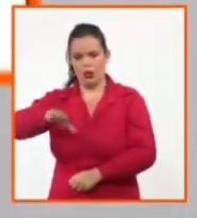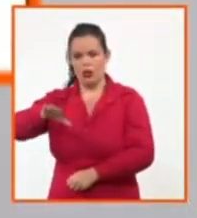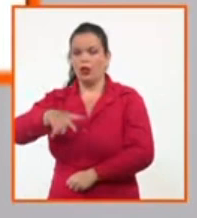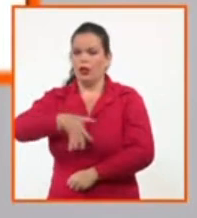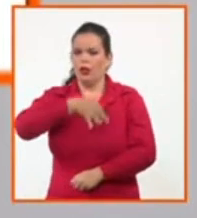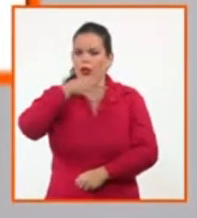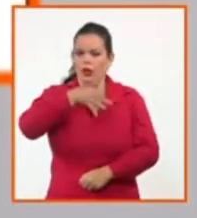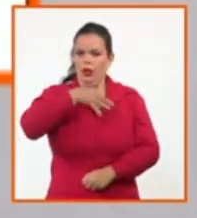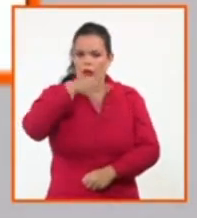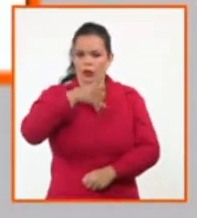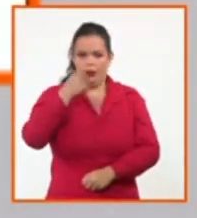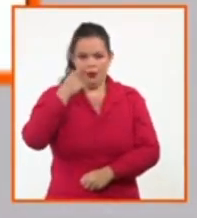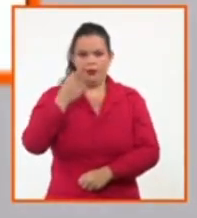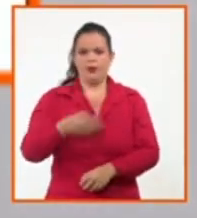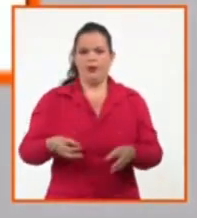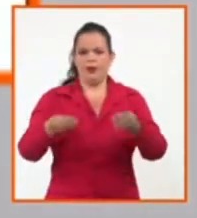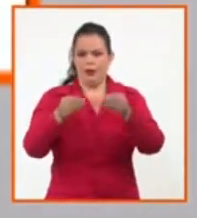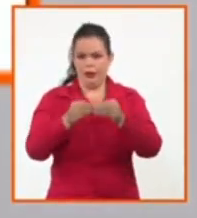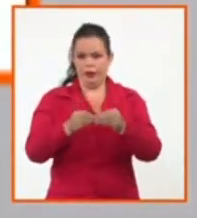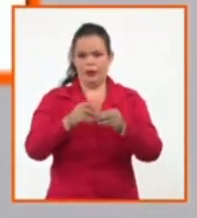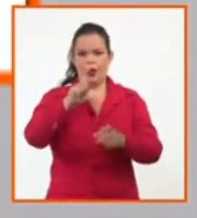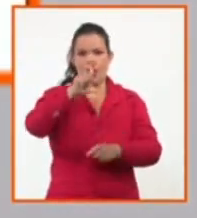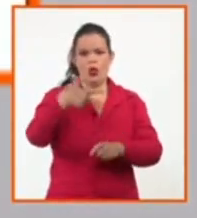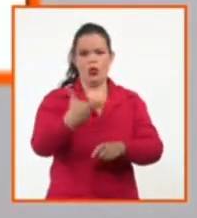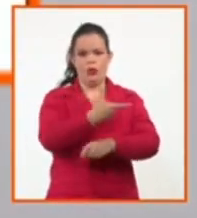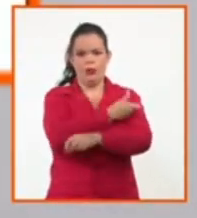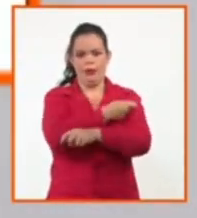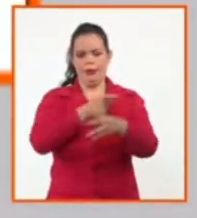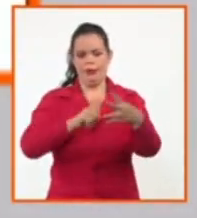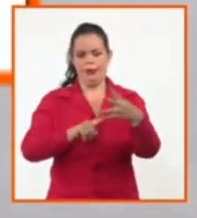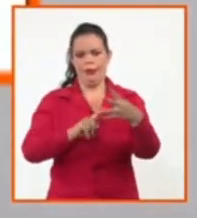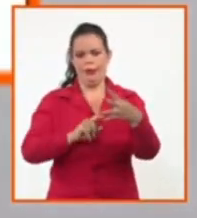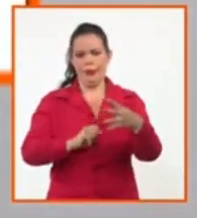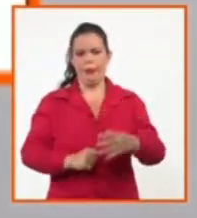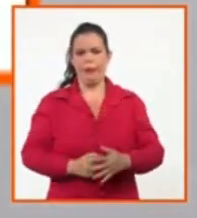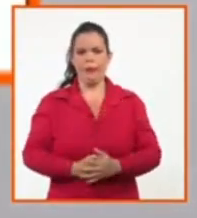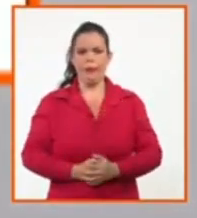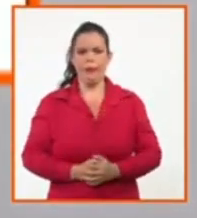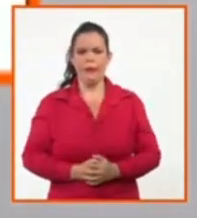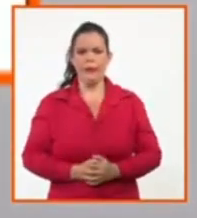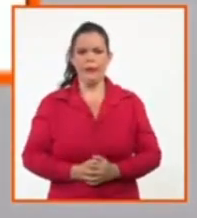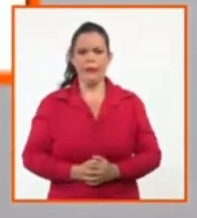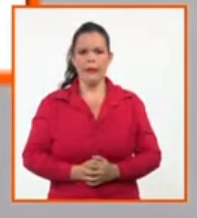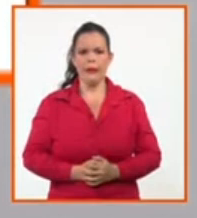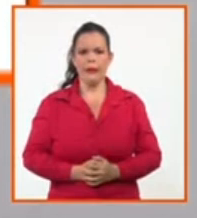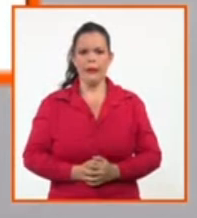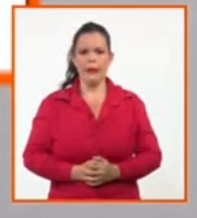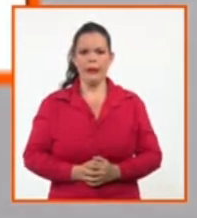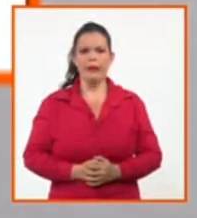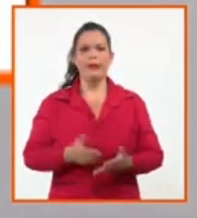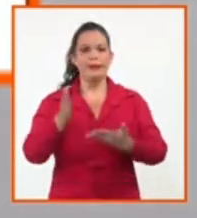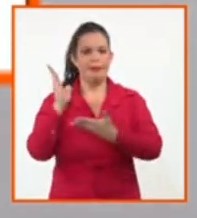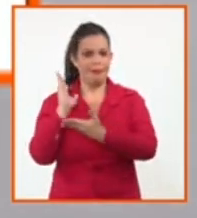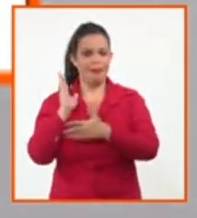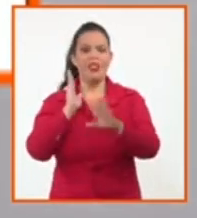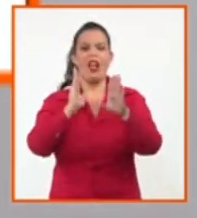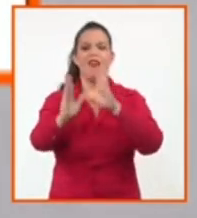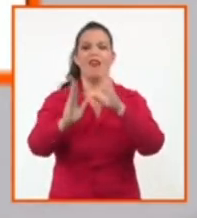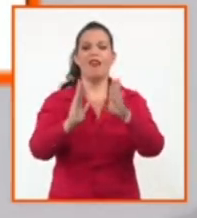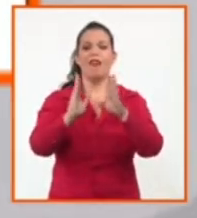combinarlo con la dosis de refuerzo. Esta es una pantalla que se ha presentado varias veces en la mesa redonda. Estos son los resultados de la fase 2,